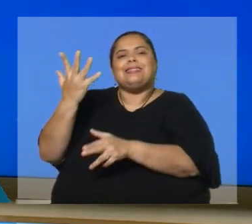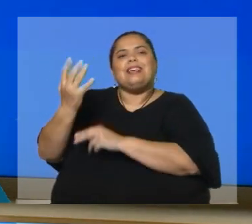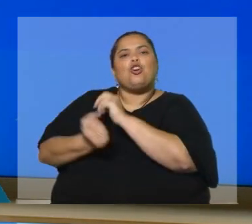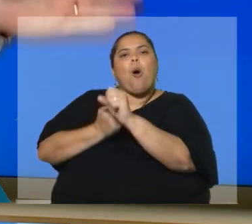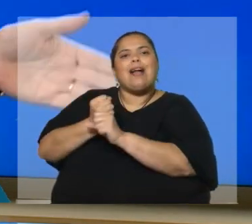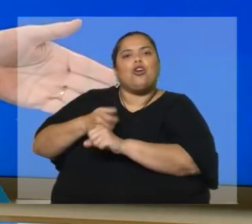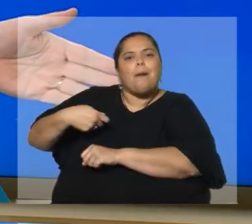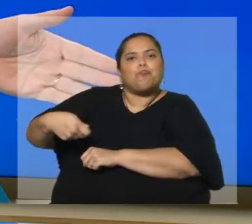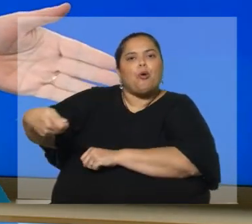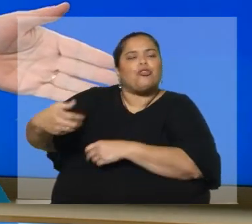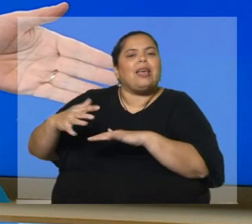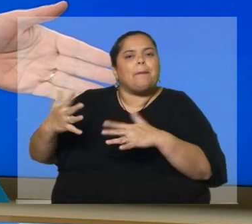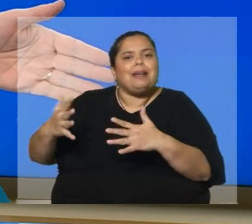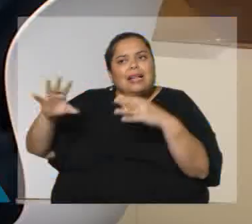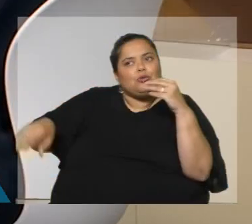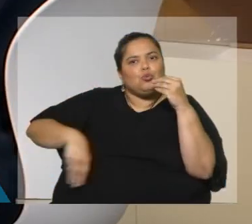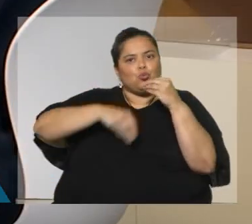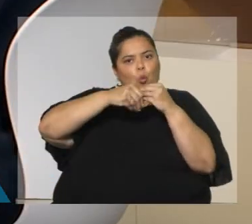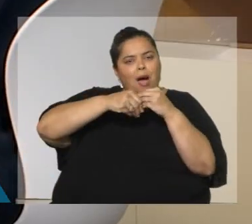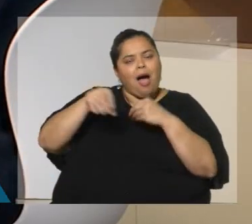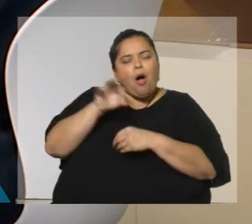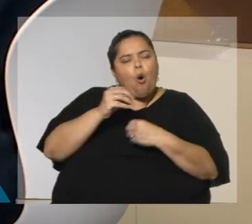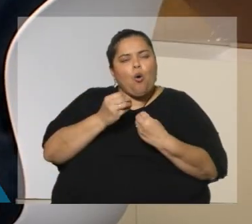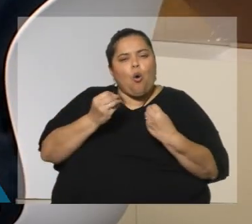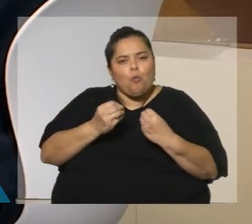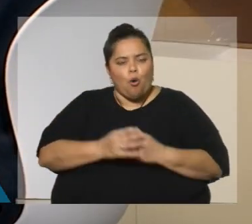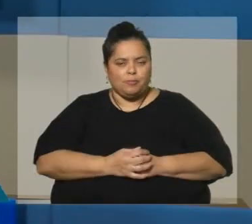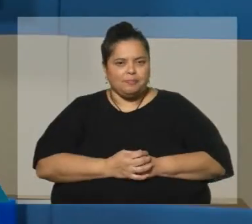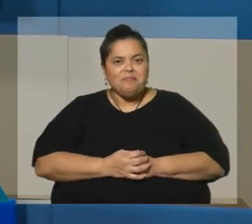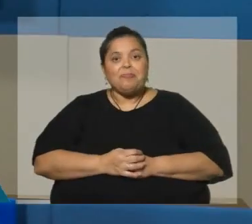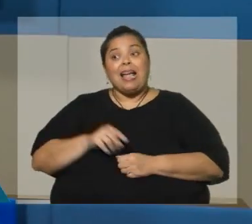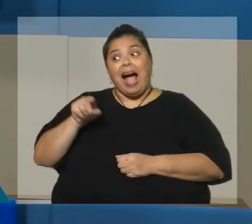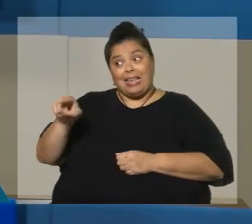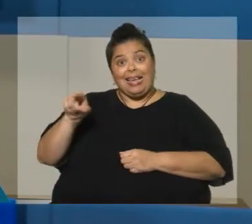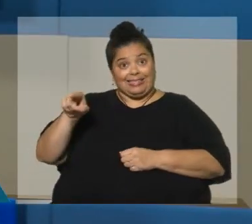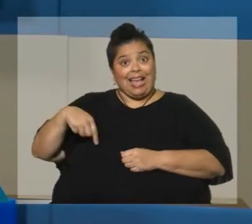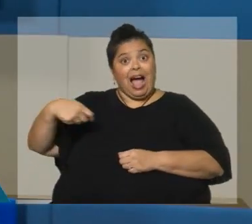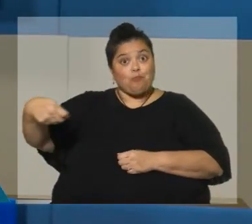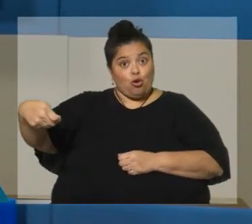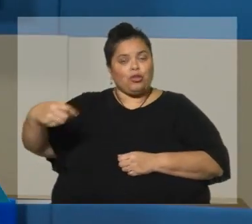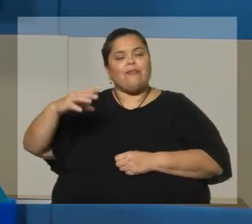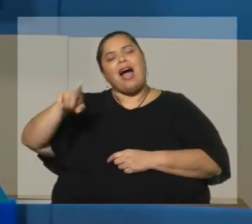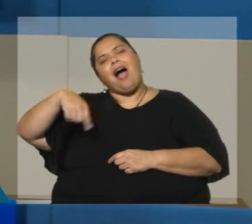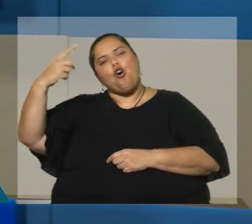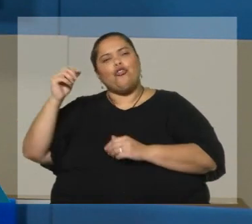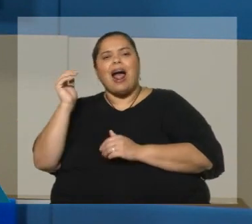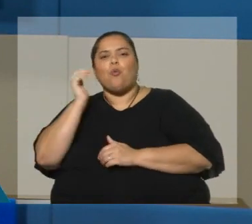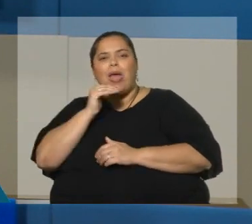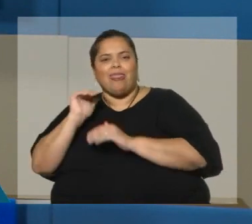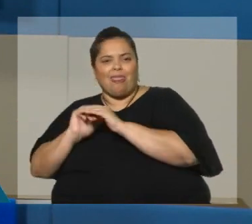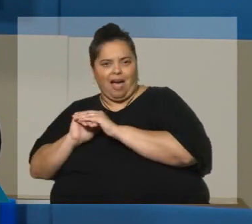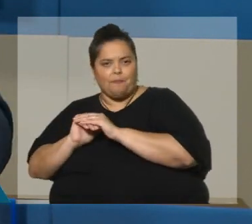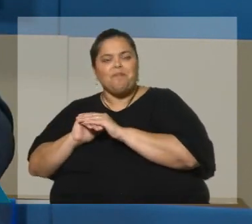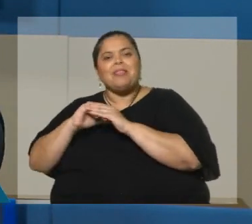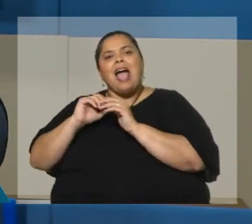lo... me cargan un poco más la jubilación, me la mejoran? Allí el aporte va a una cuenta de ahorro complementario y lo que